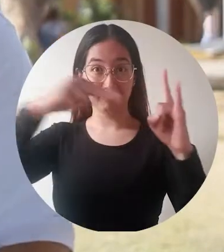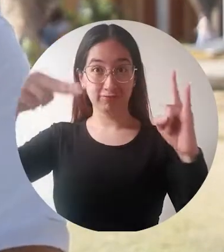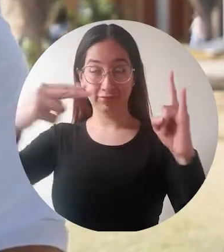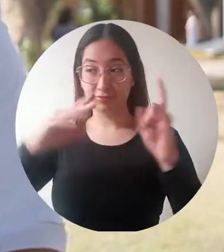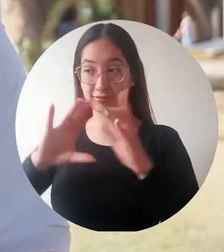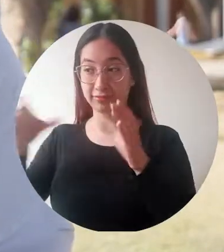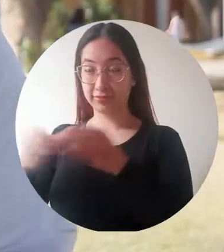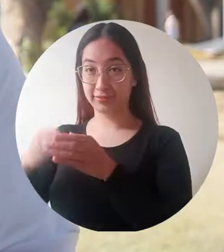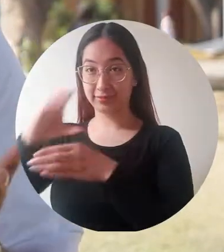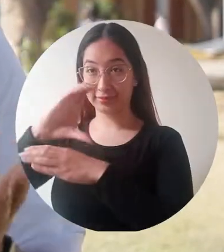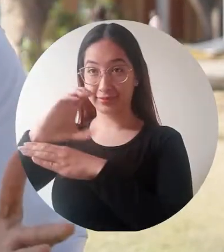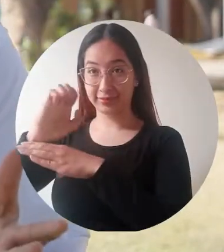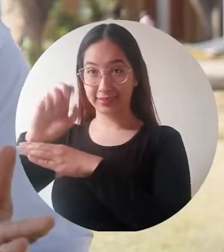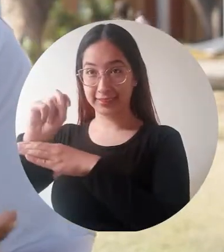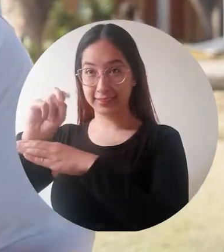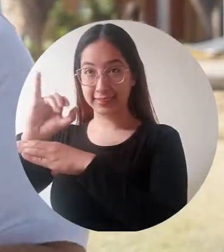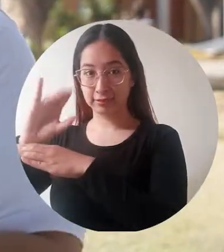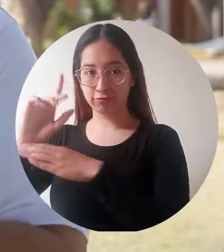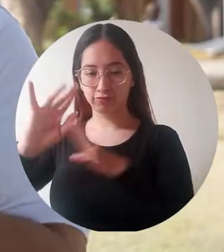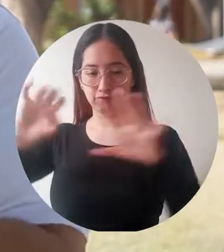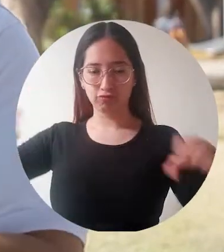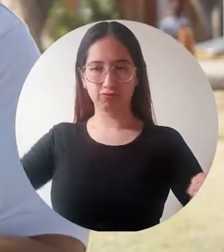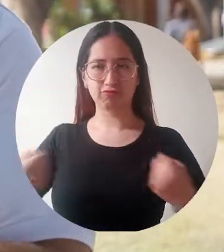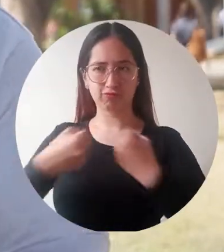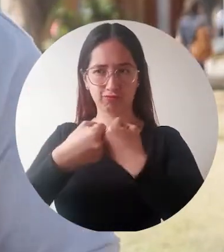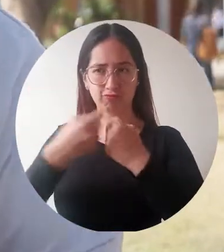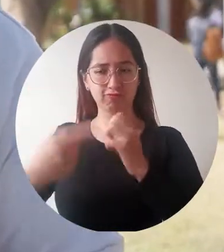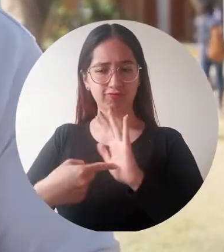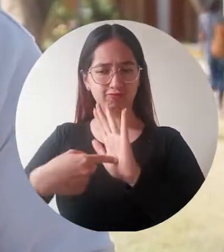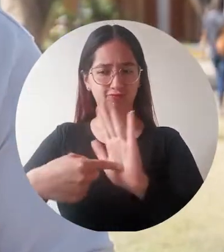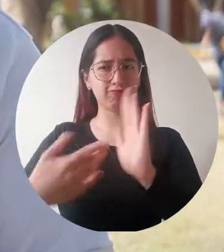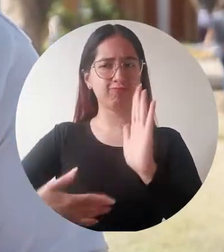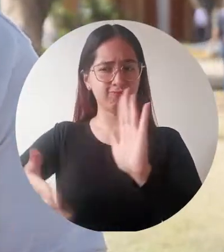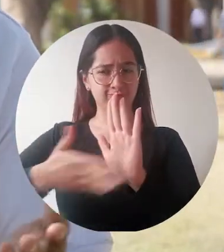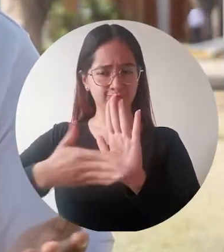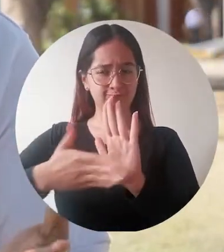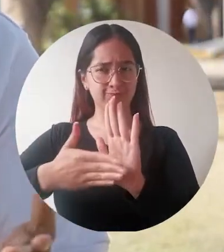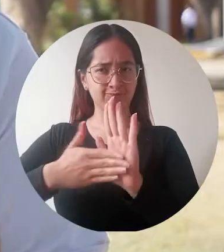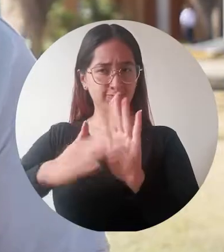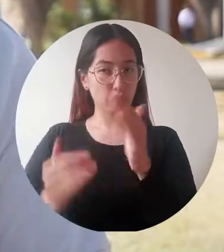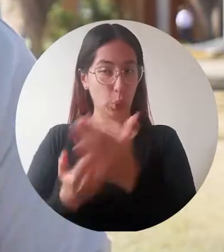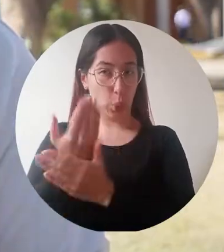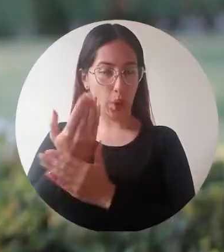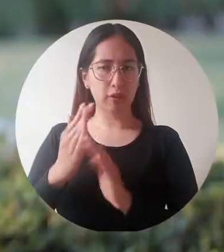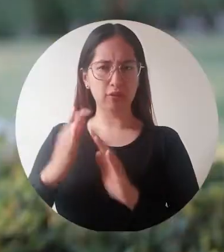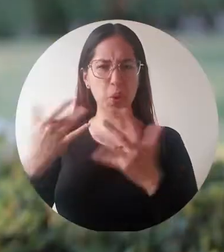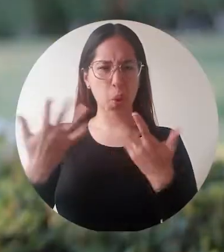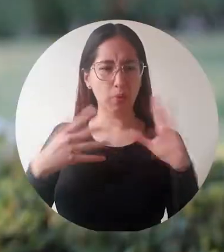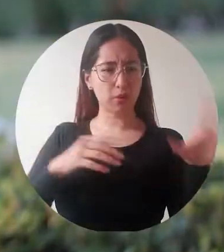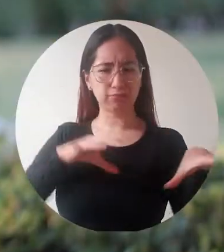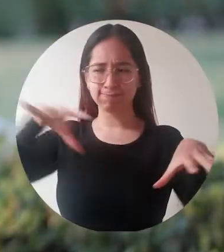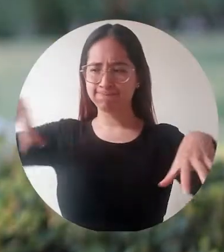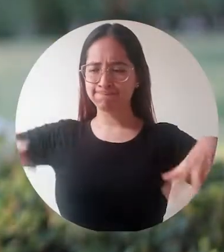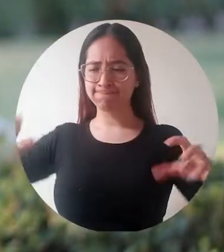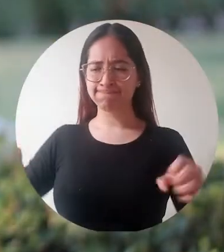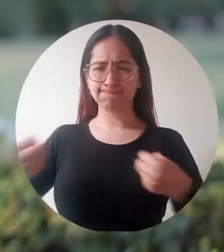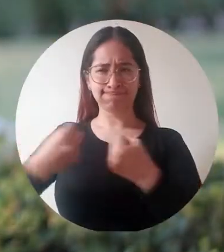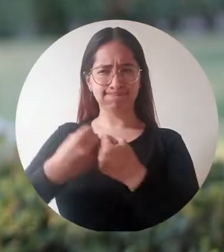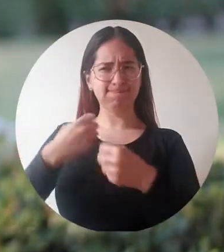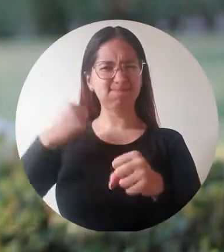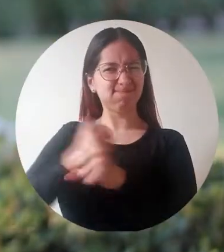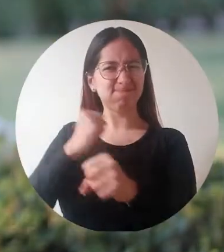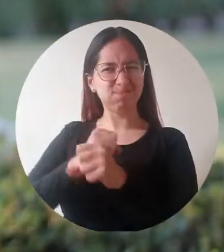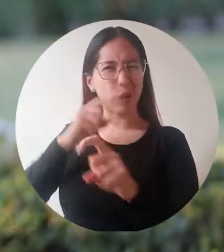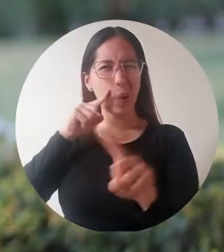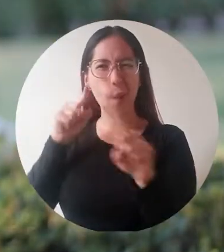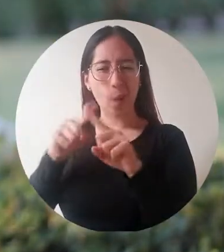Unimagdalena y la compañía Zenit estrechan su relación interinstitucional con una nueva alianza. El trabajo conjunto se centra en